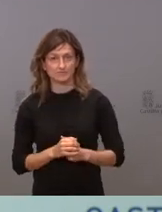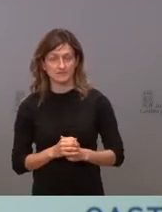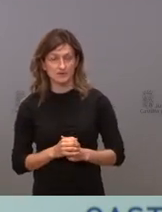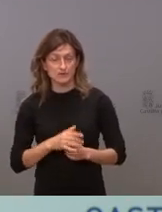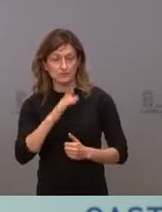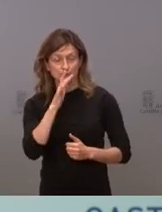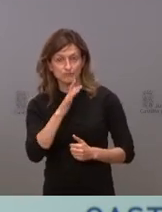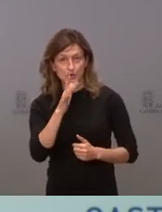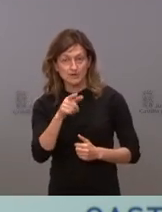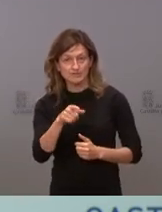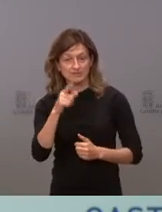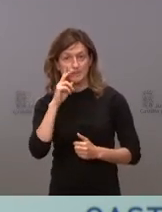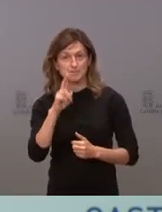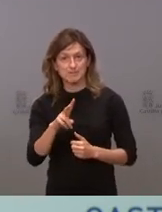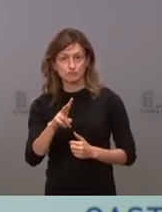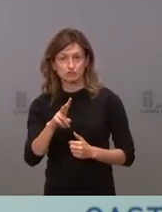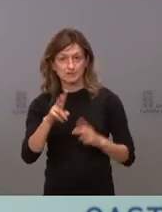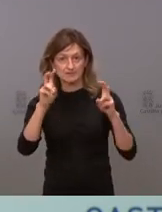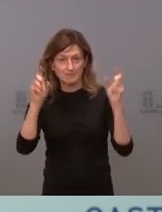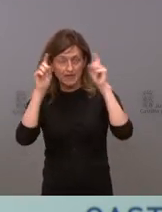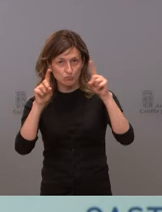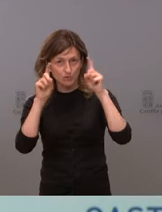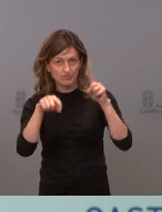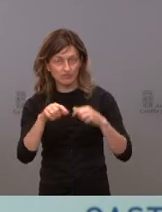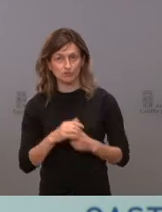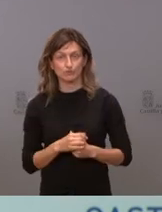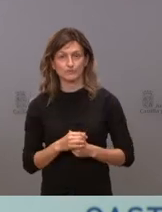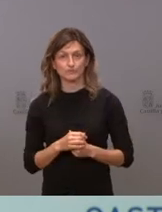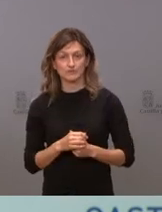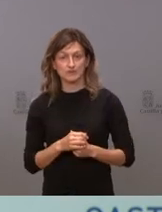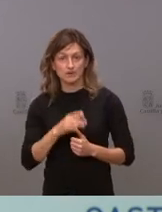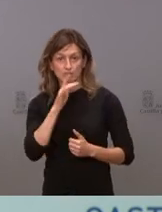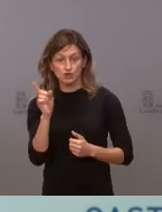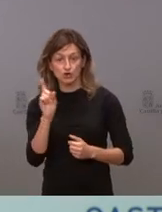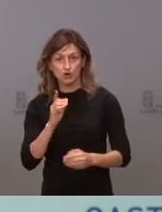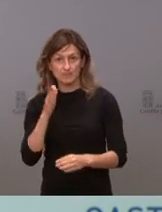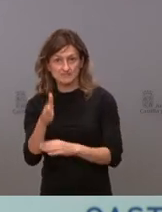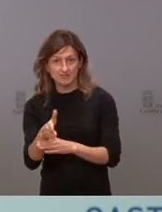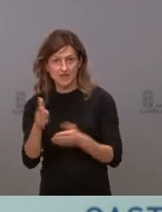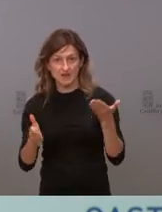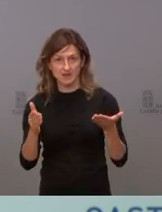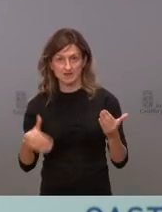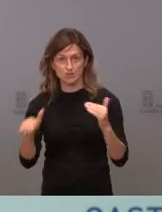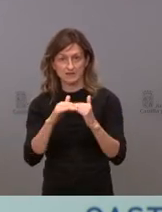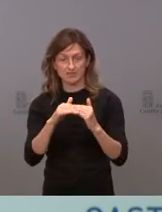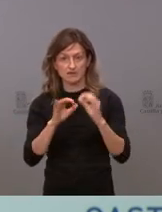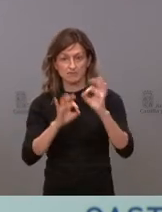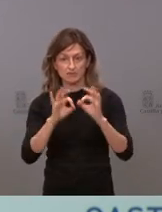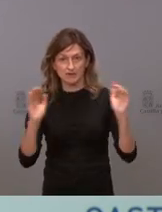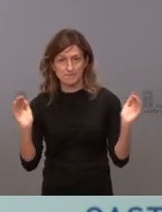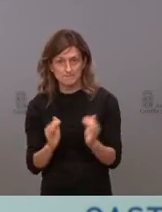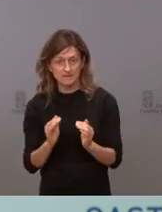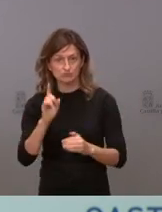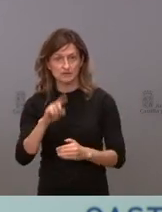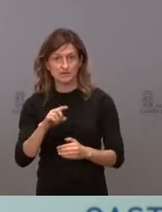generaba era precisamente en educación, cuando se pasaba a la educación no presencial. Hemos reducido las ratios de alumnos, hemos reforzado las